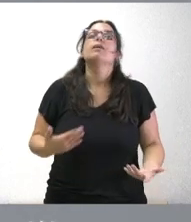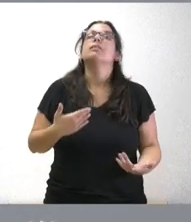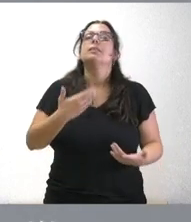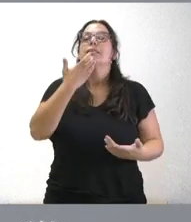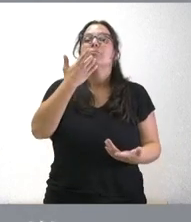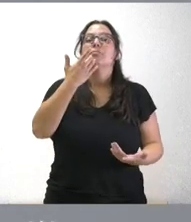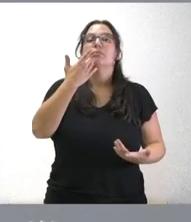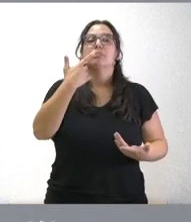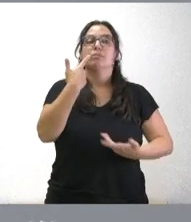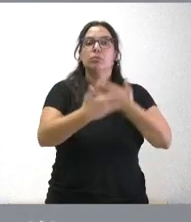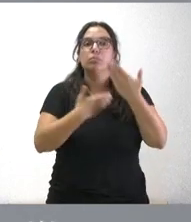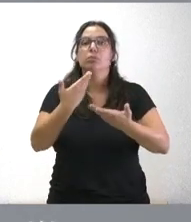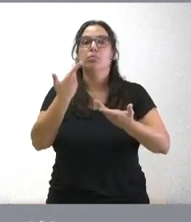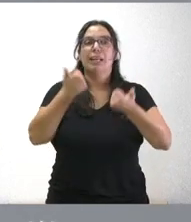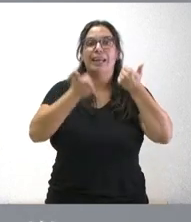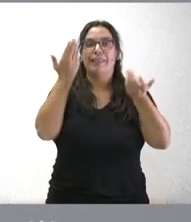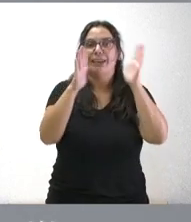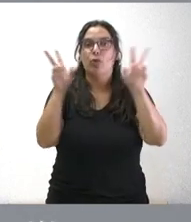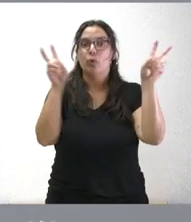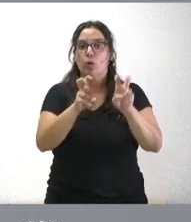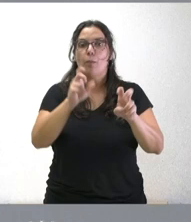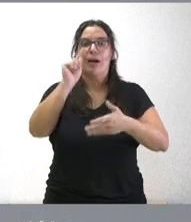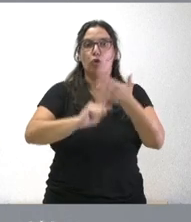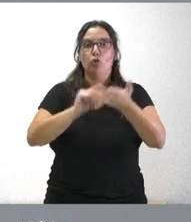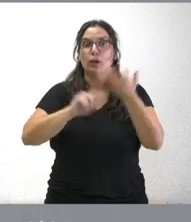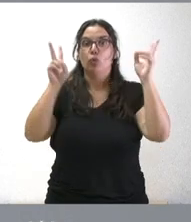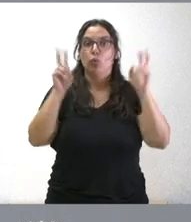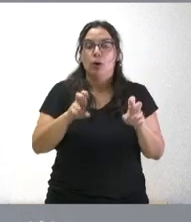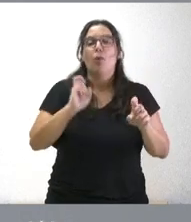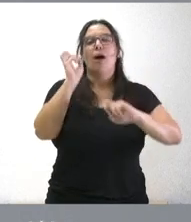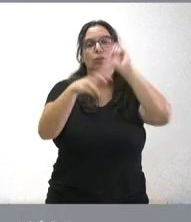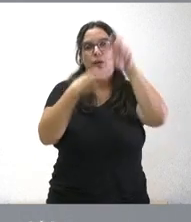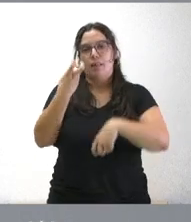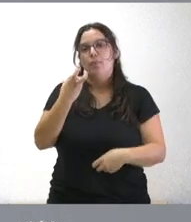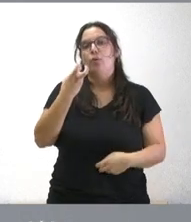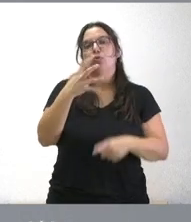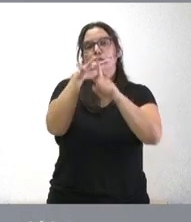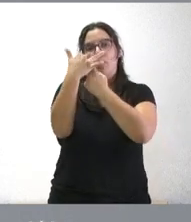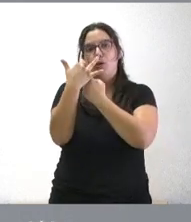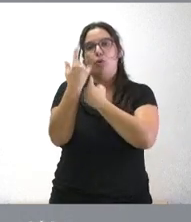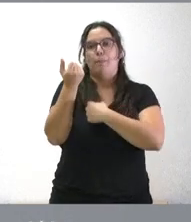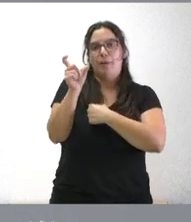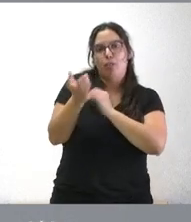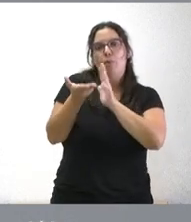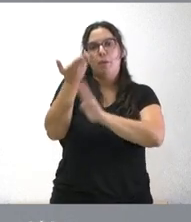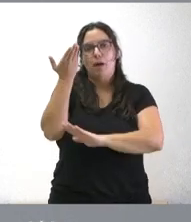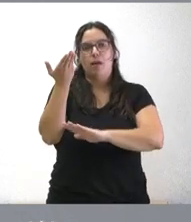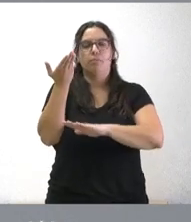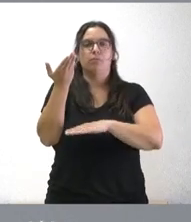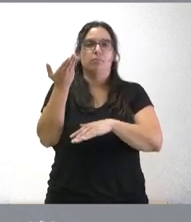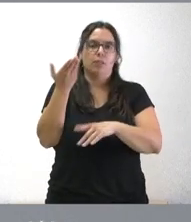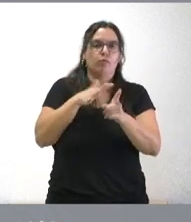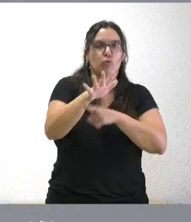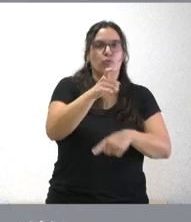que saquemos nuevas licitaciones y nuevas concesiones tendremos en cuenta la situación de la inflación y el impacto que eso tiene